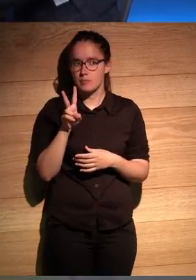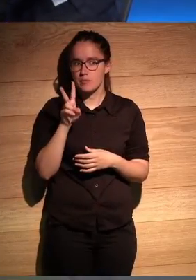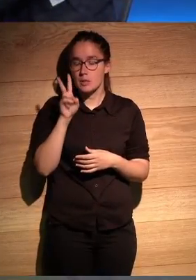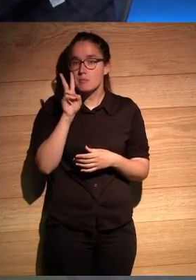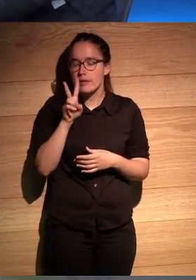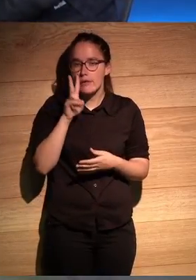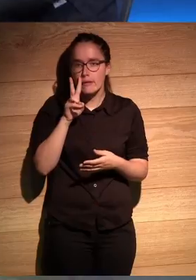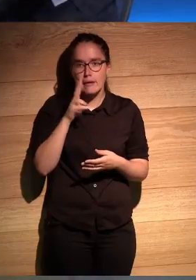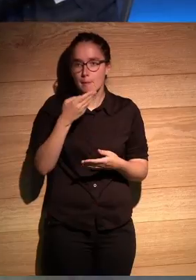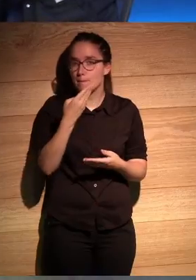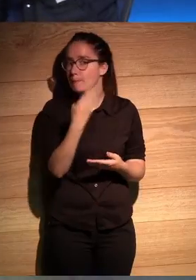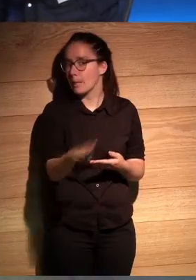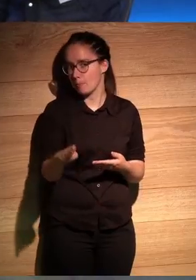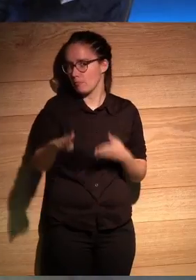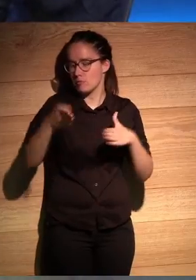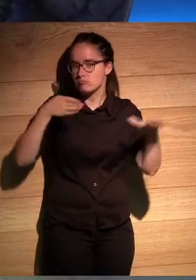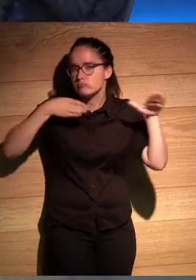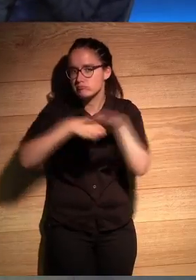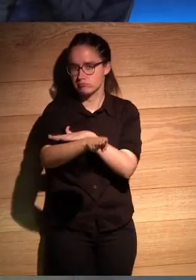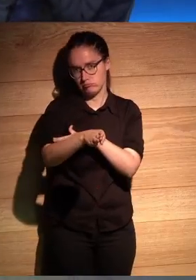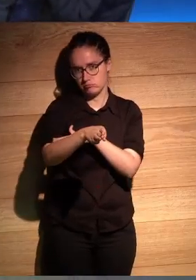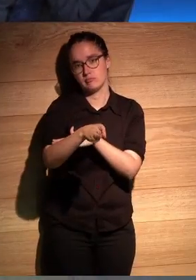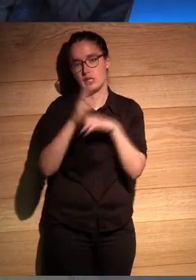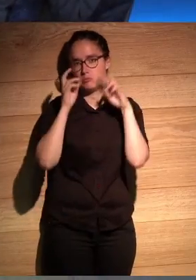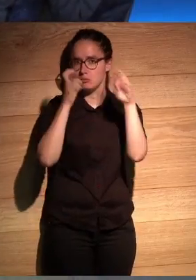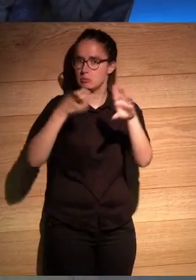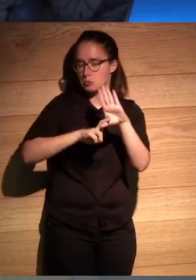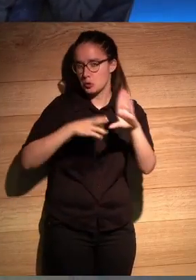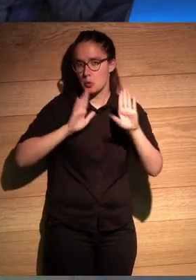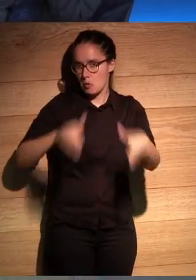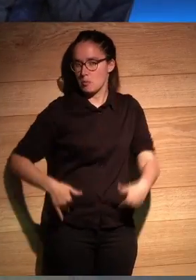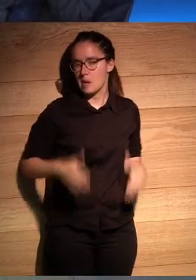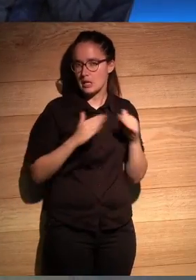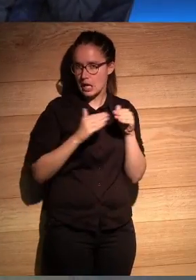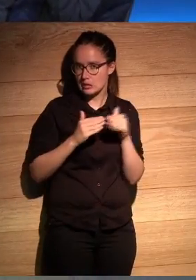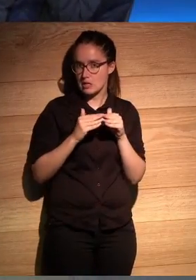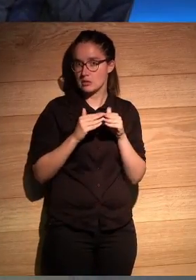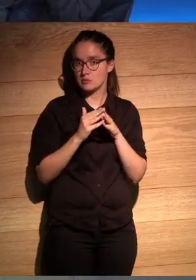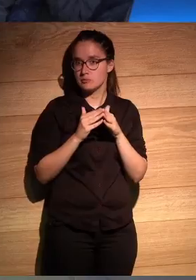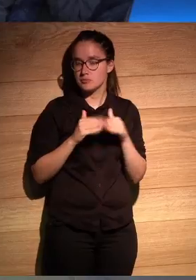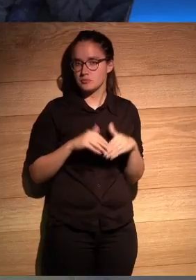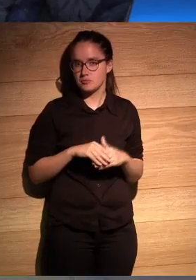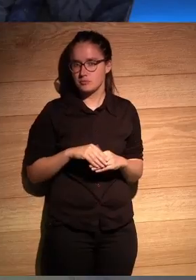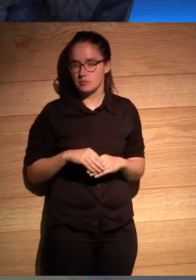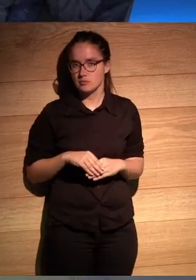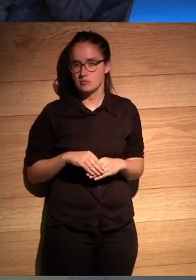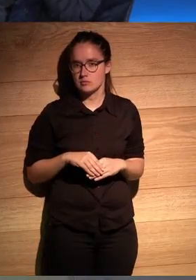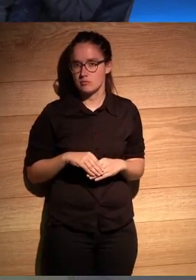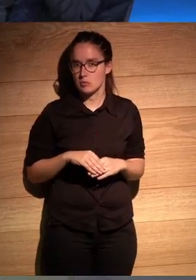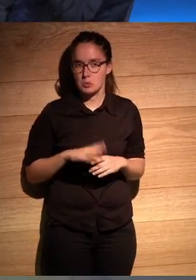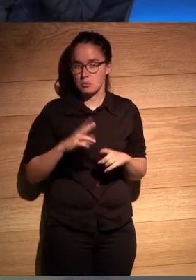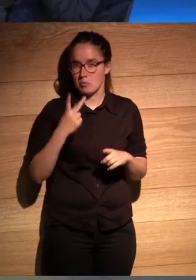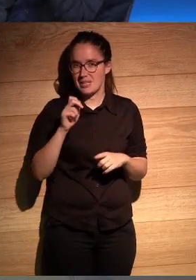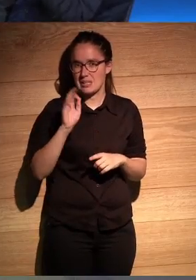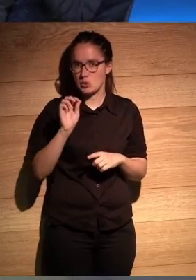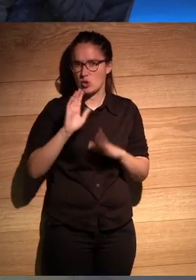bueno validar el el billete y meterse adentro yo me volví a a mi casa ¿no? y y como a los 20